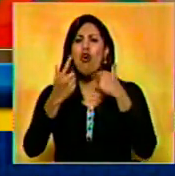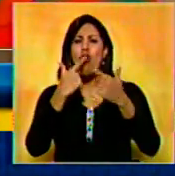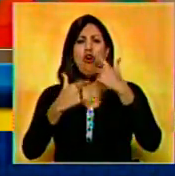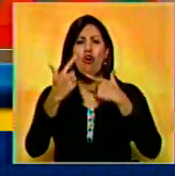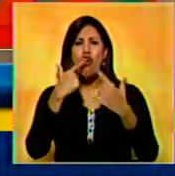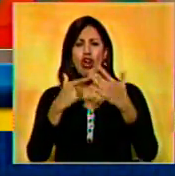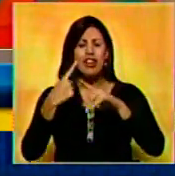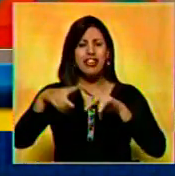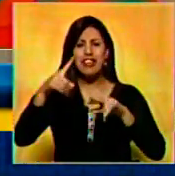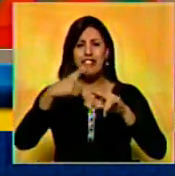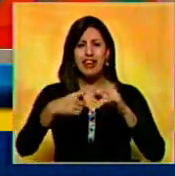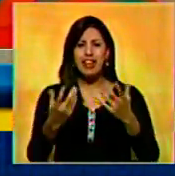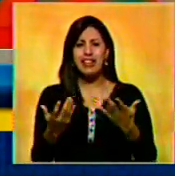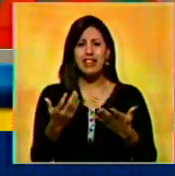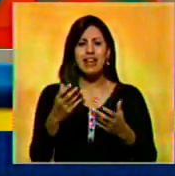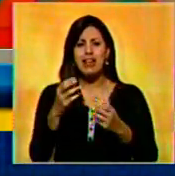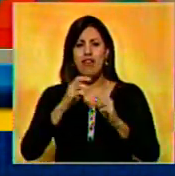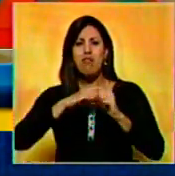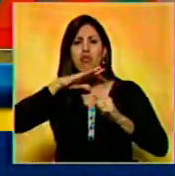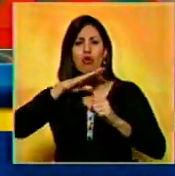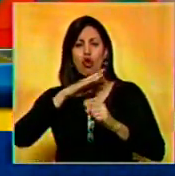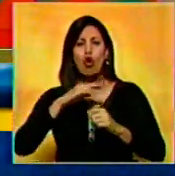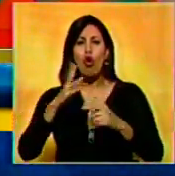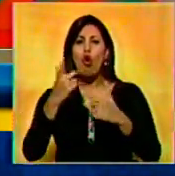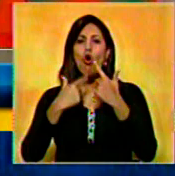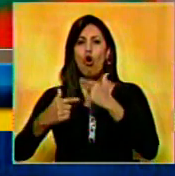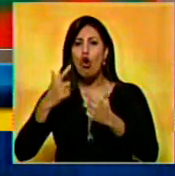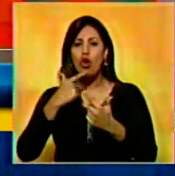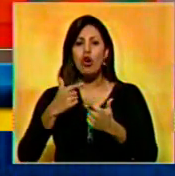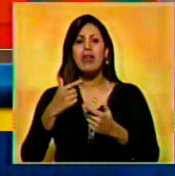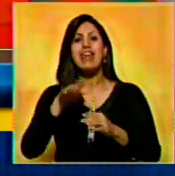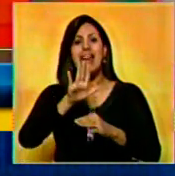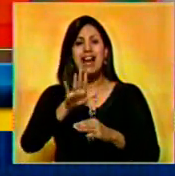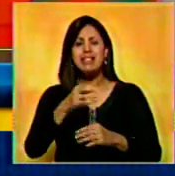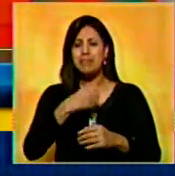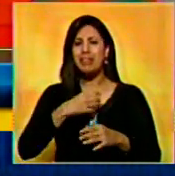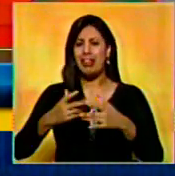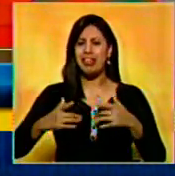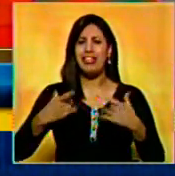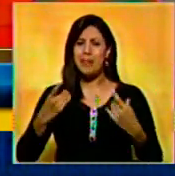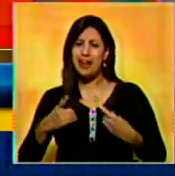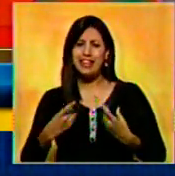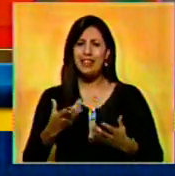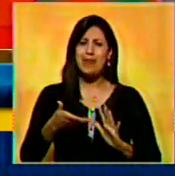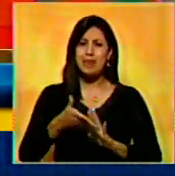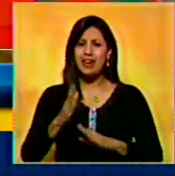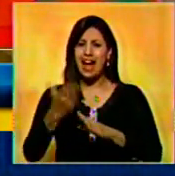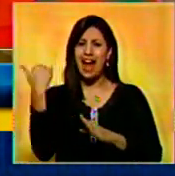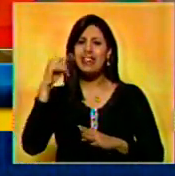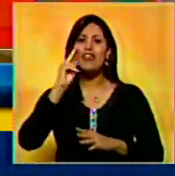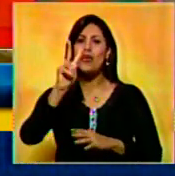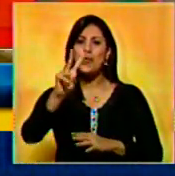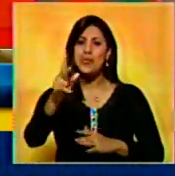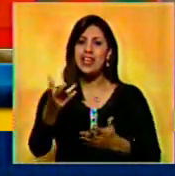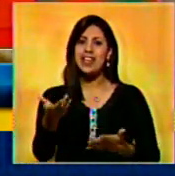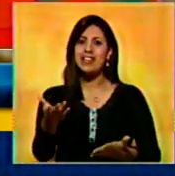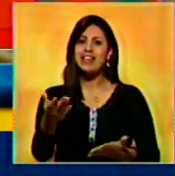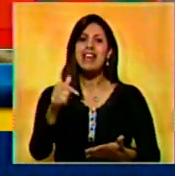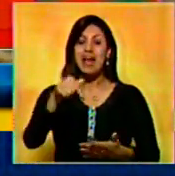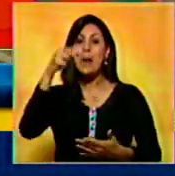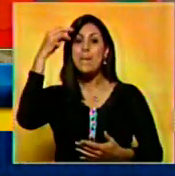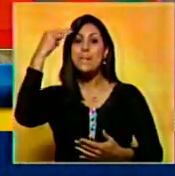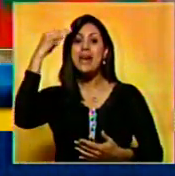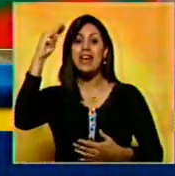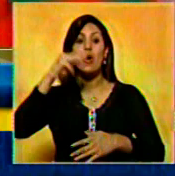en resort, una colección saturada de color. La cual me pareció muy divertido verla ayer acá en